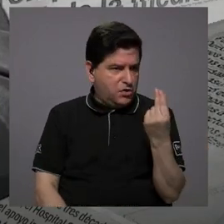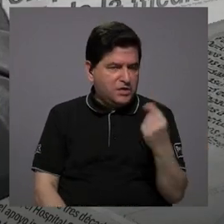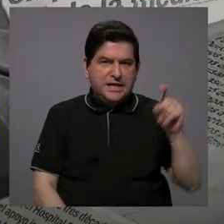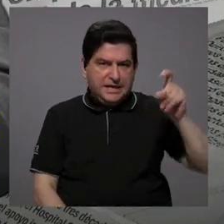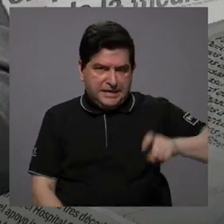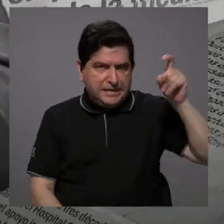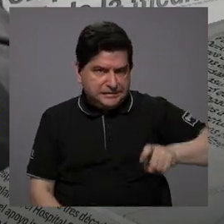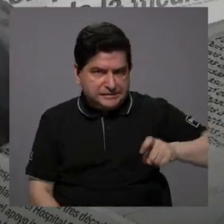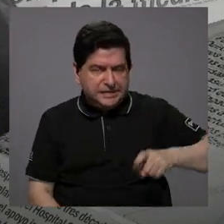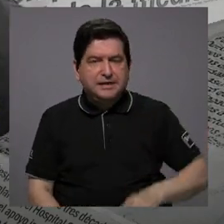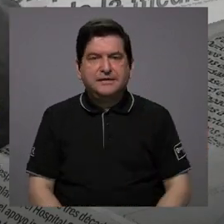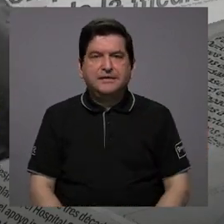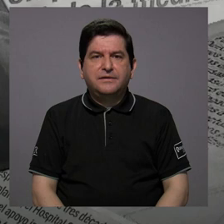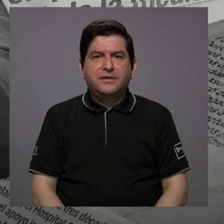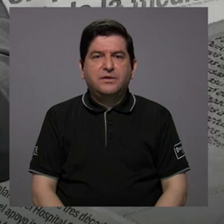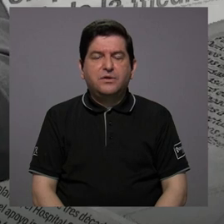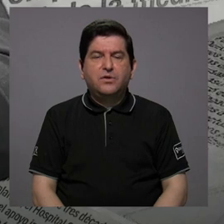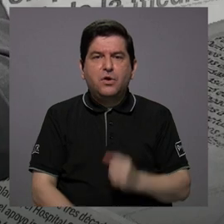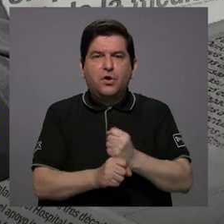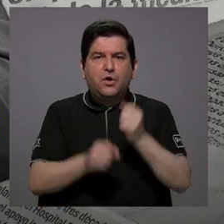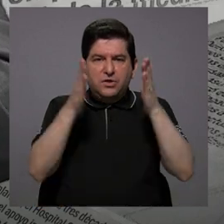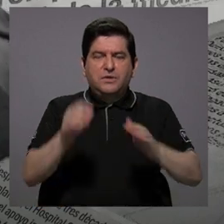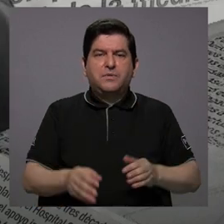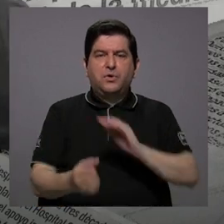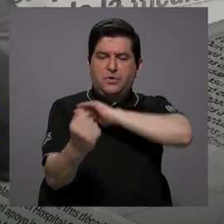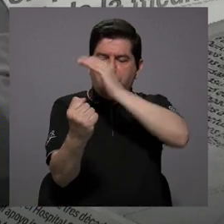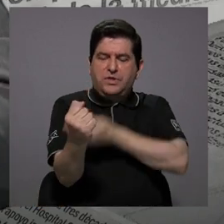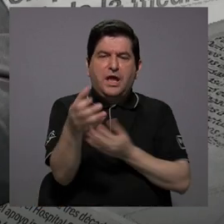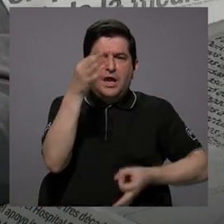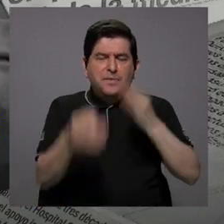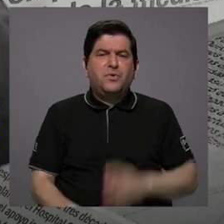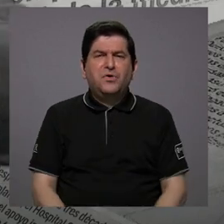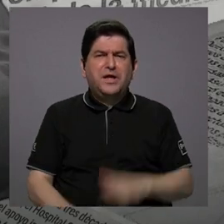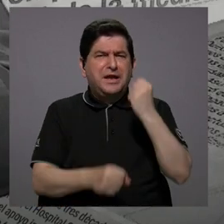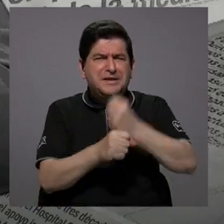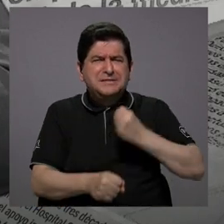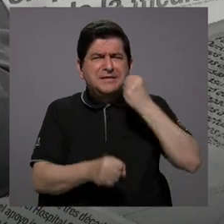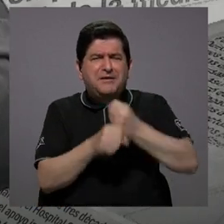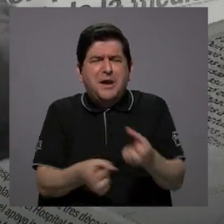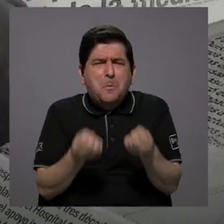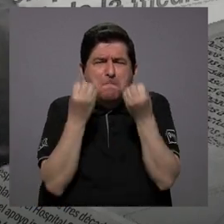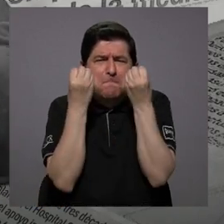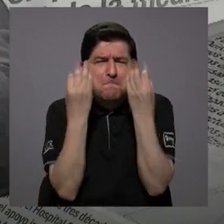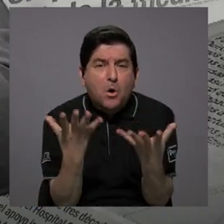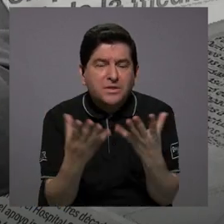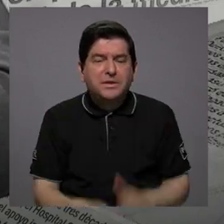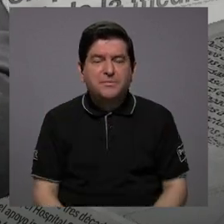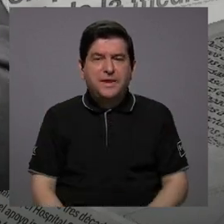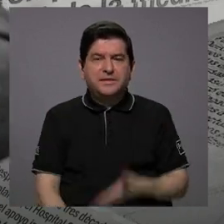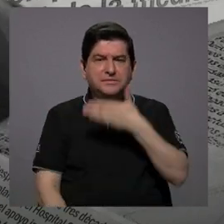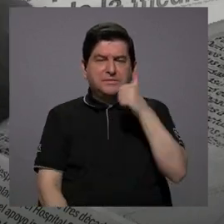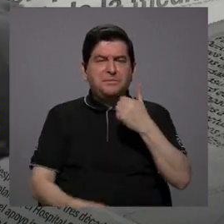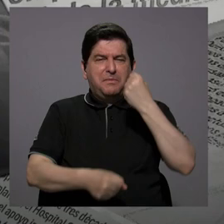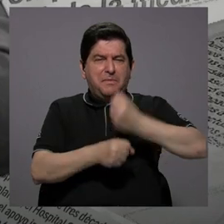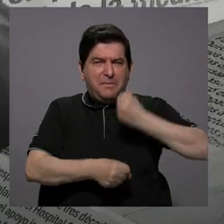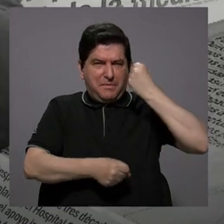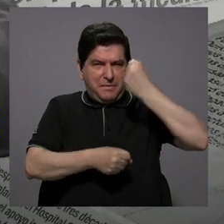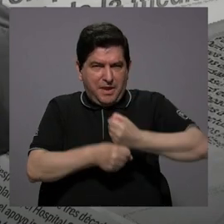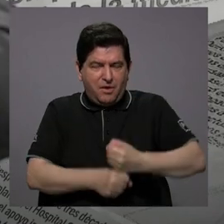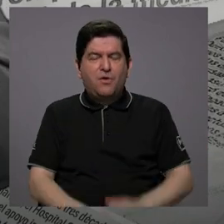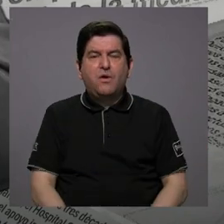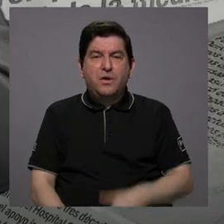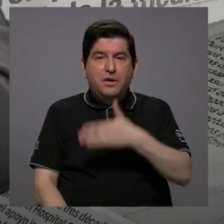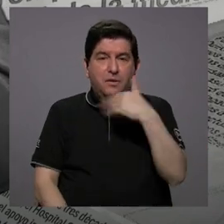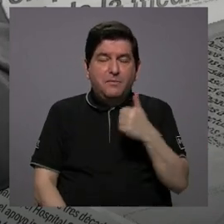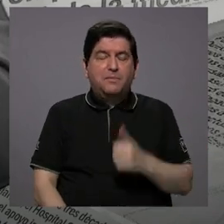deberíamos tener, el personal del Poder Judicial se multiplica, se multiplica y hace los mejores esfuerzos para hacer la